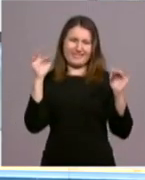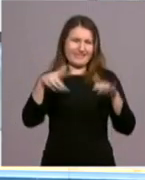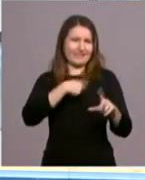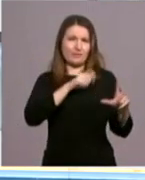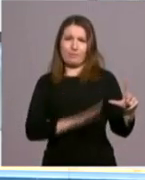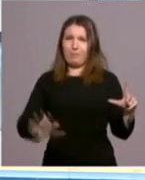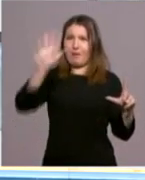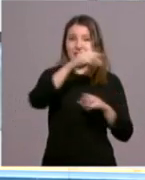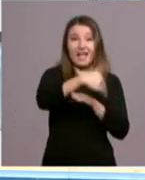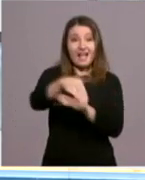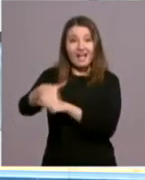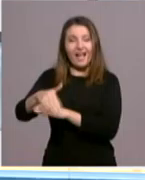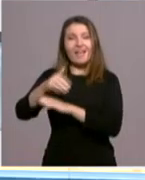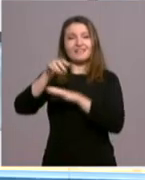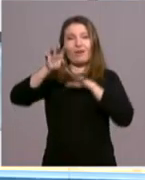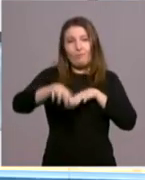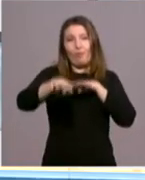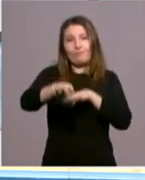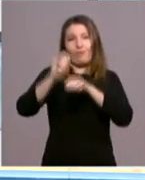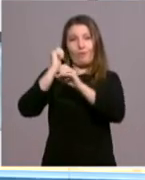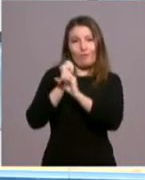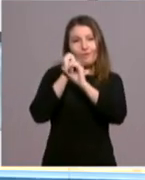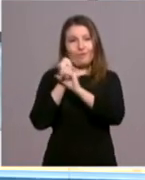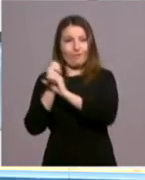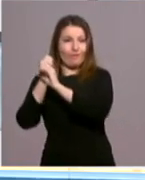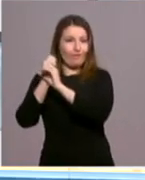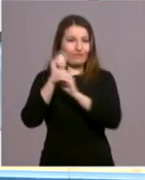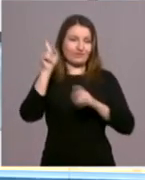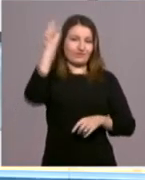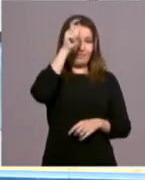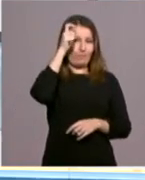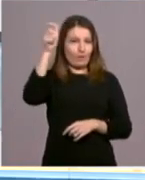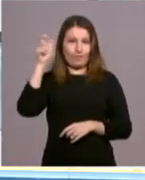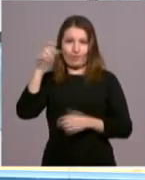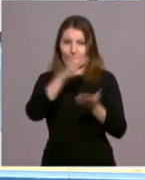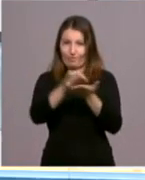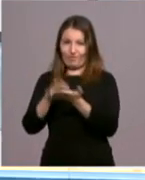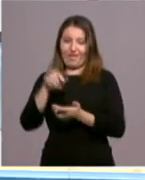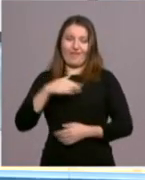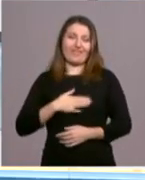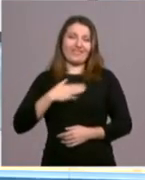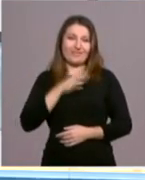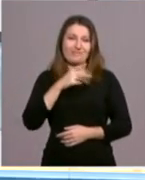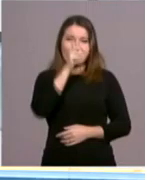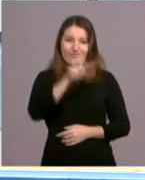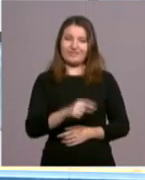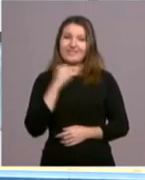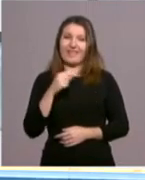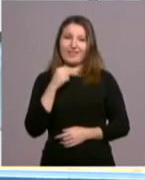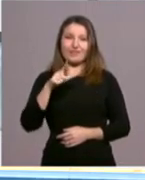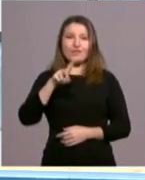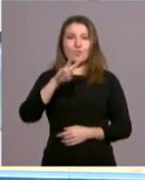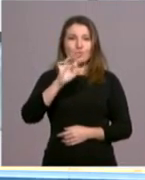para acompañar esas procesiones que recorren las calles de pueblos y ciudades. Tenemos el gusto de recibir hoy al padre Ángel Luis Miralles, nuevo asistente